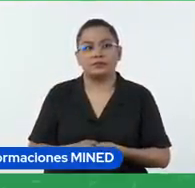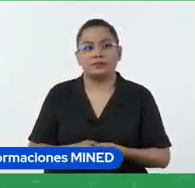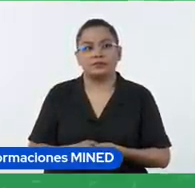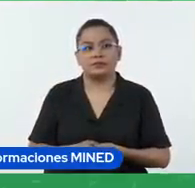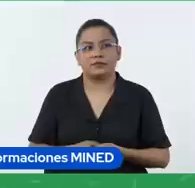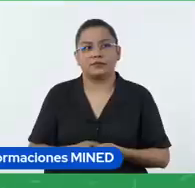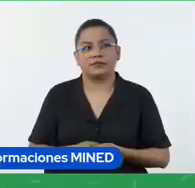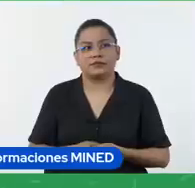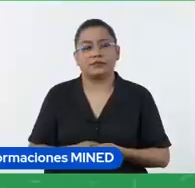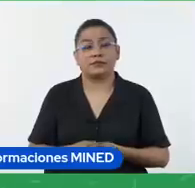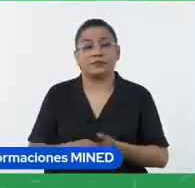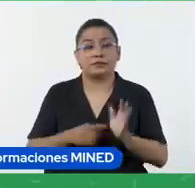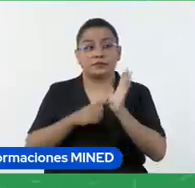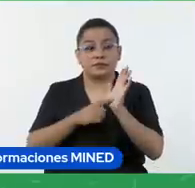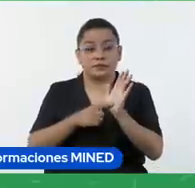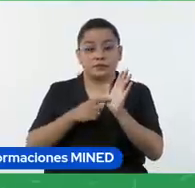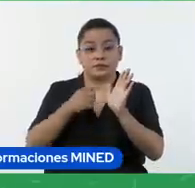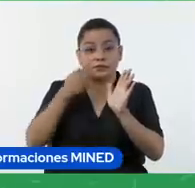verían los estudiantes.